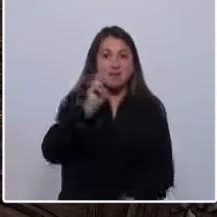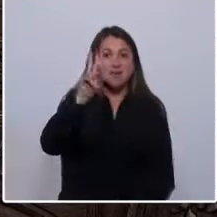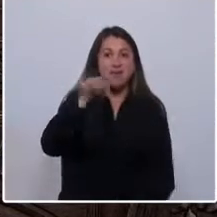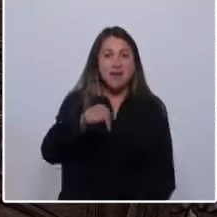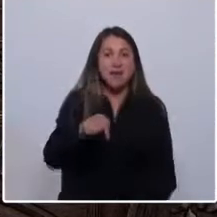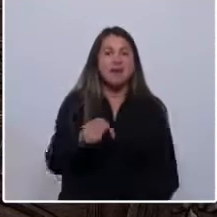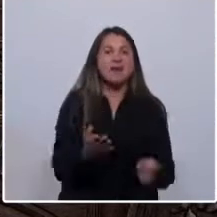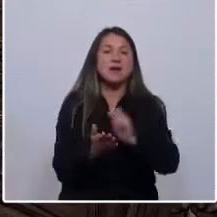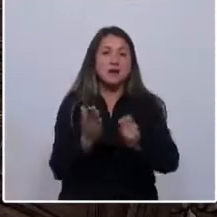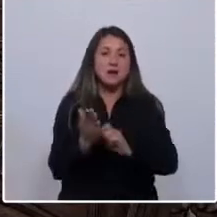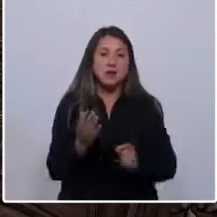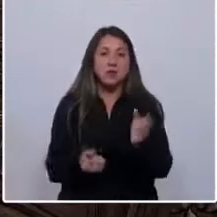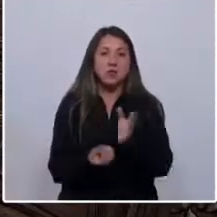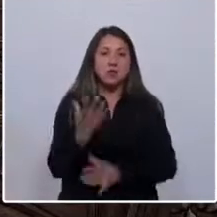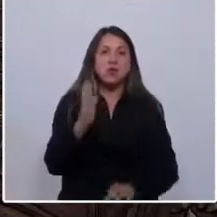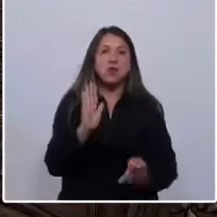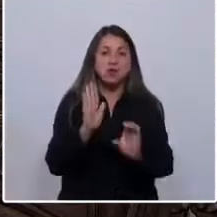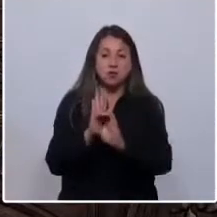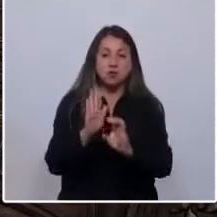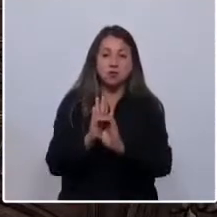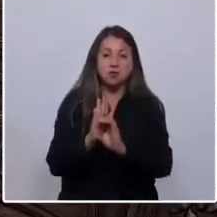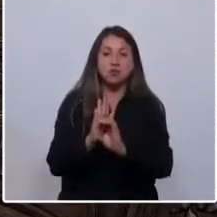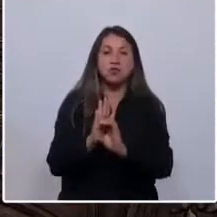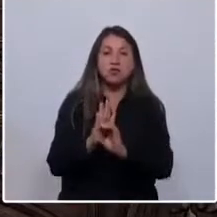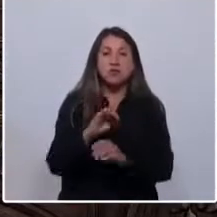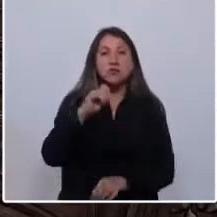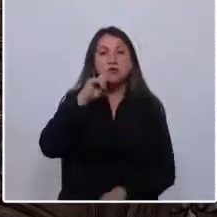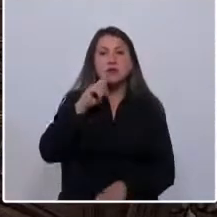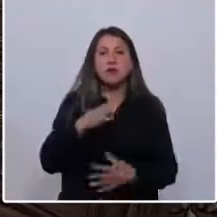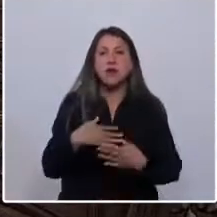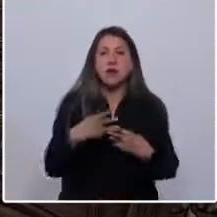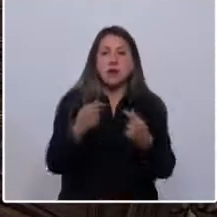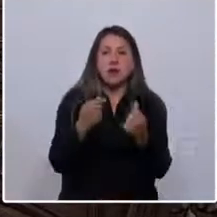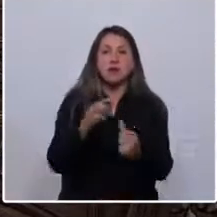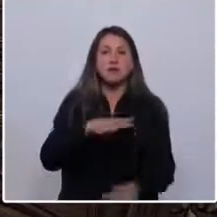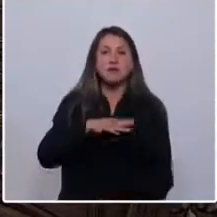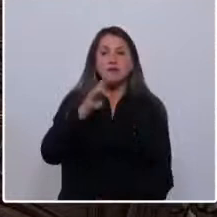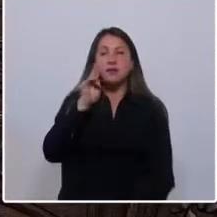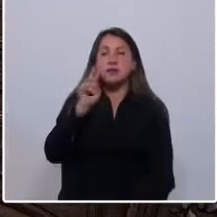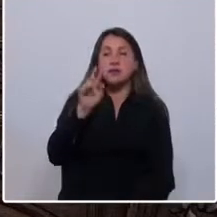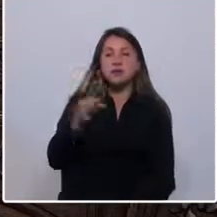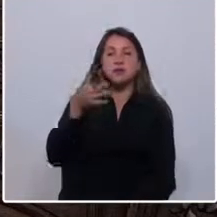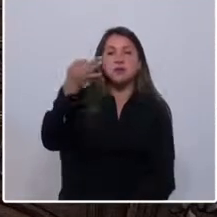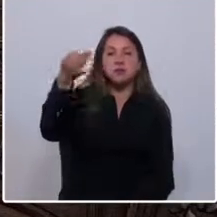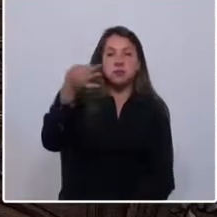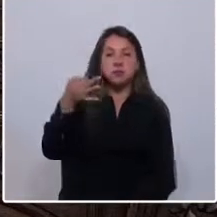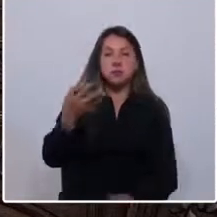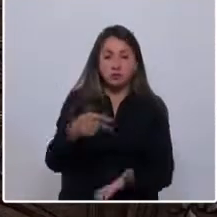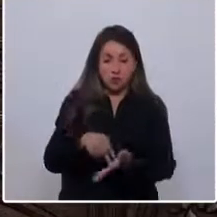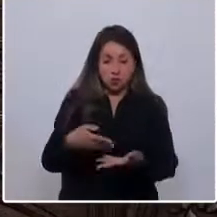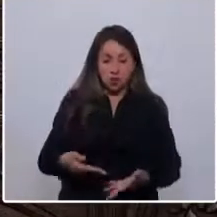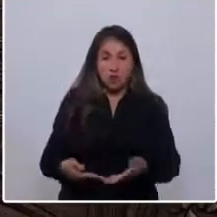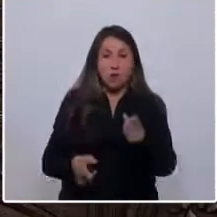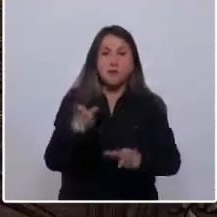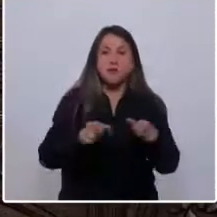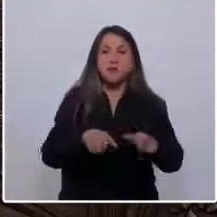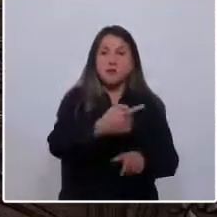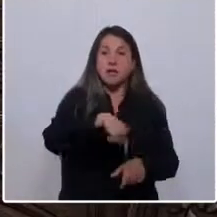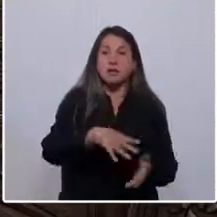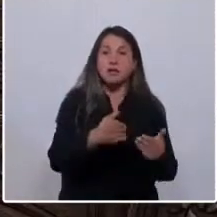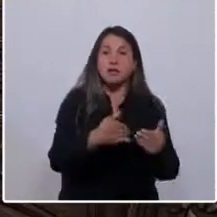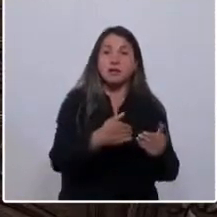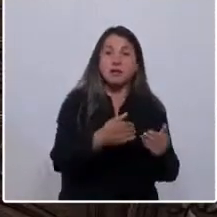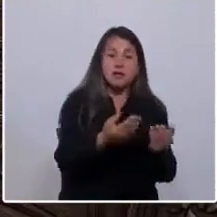redactar una nueva Constitución que refleje el alma de Chile pero que mira al futuro. Estamos aquí por las personas que necesitan que nosotros